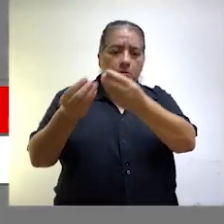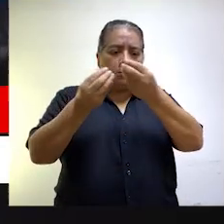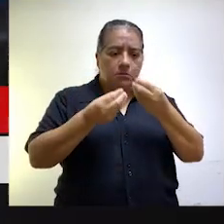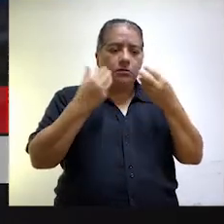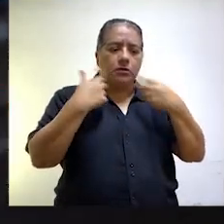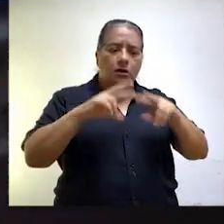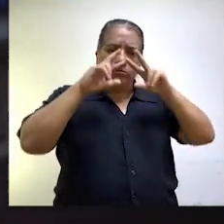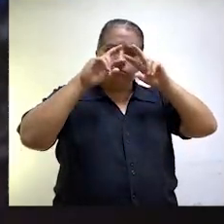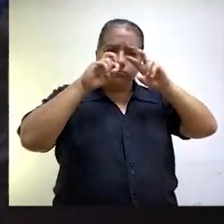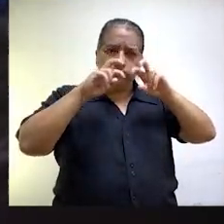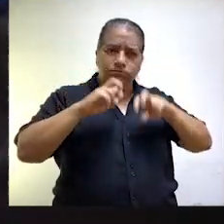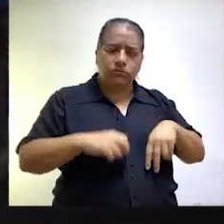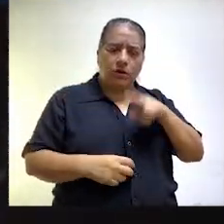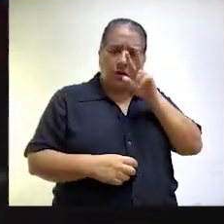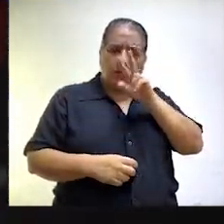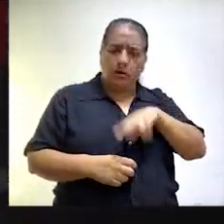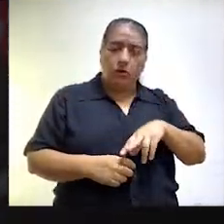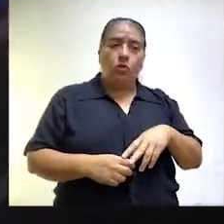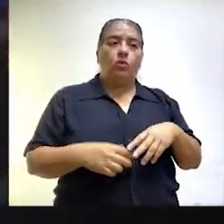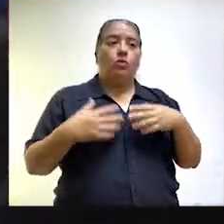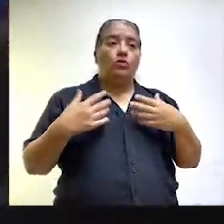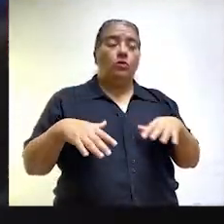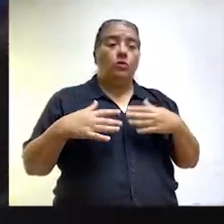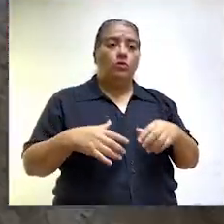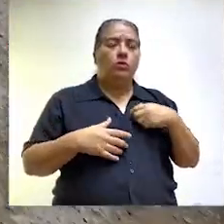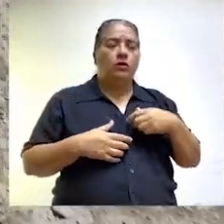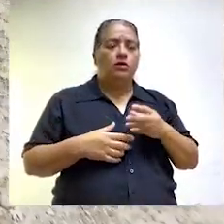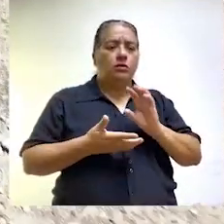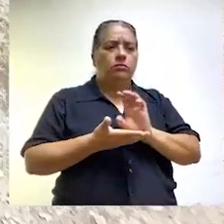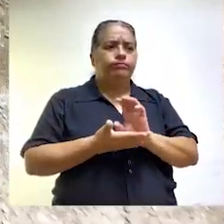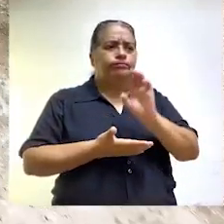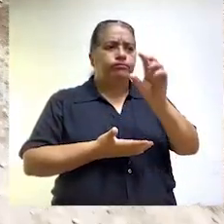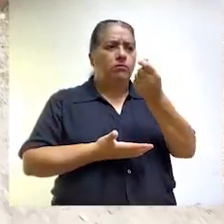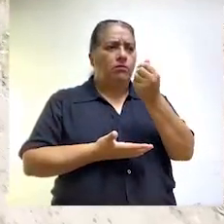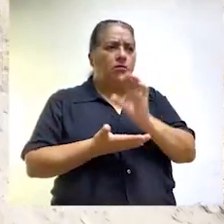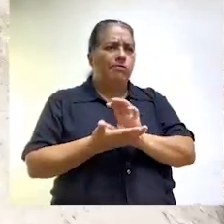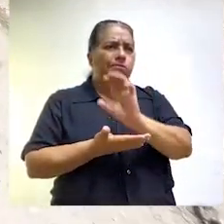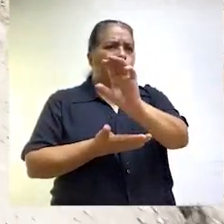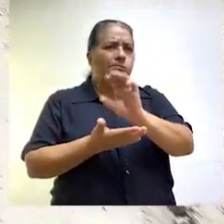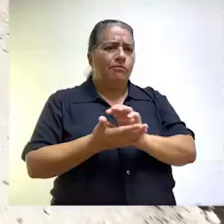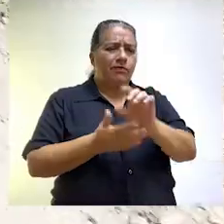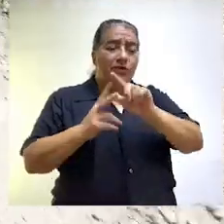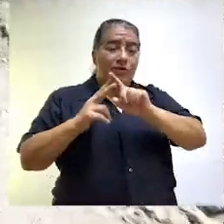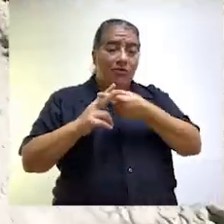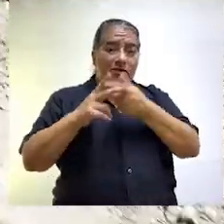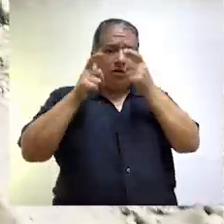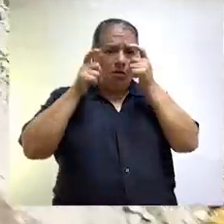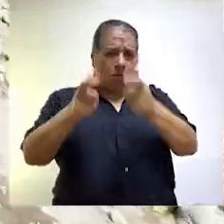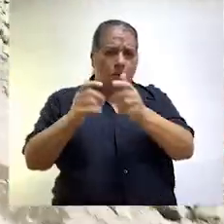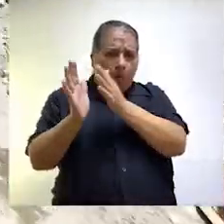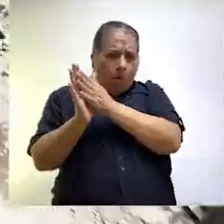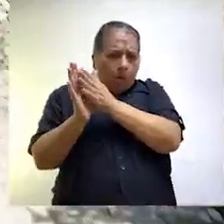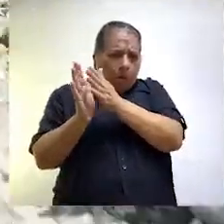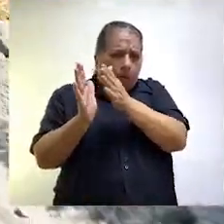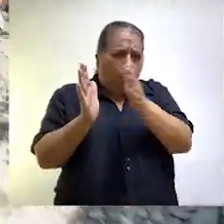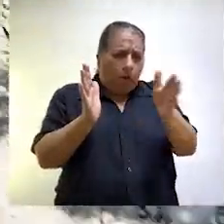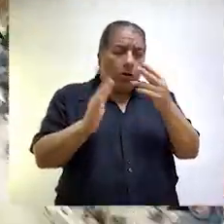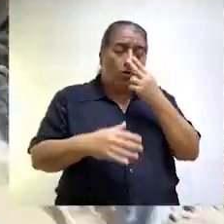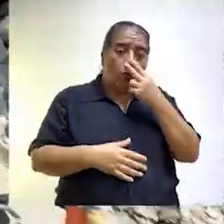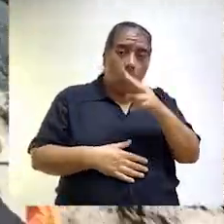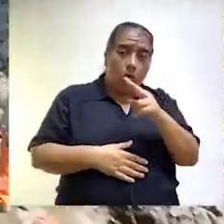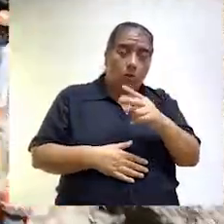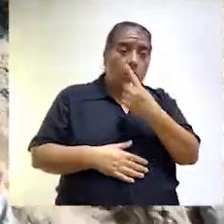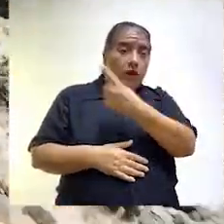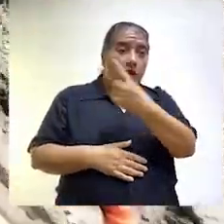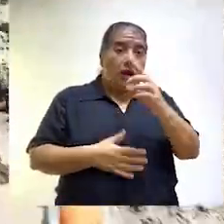tomar para el estudio. Y hemos observado cómo se han comportado estas inversiones desde que tuvieron el control. Y lo que hemos identificado